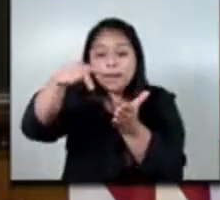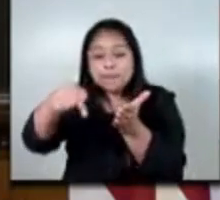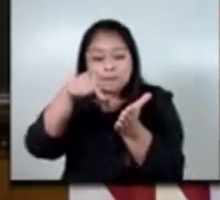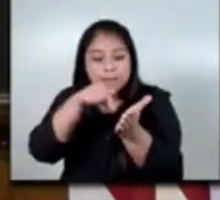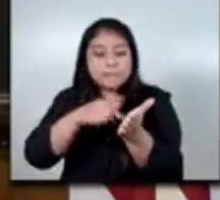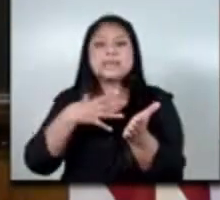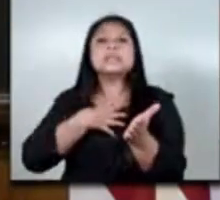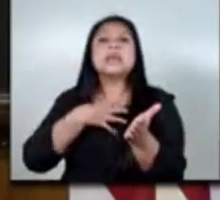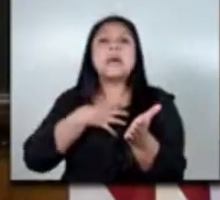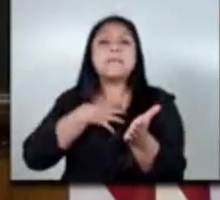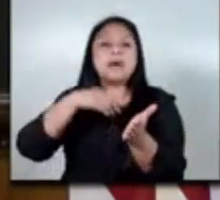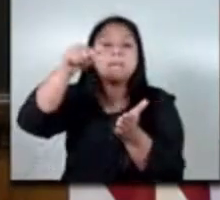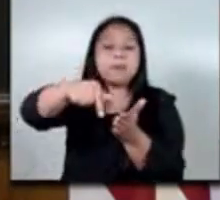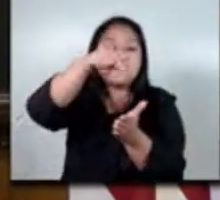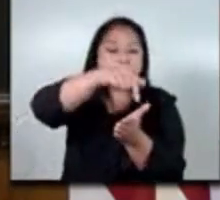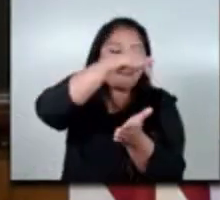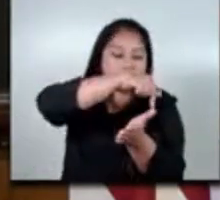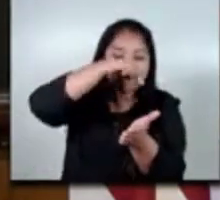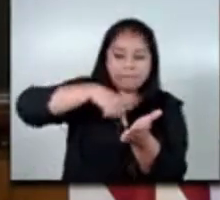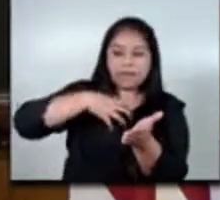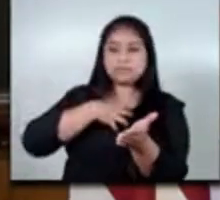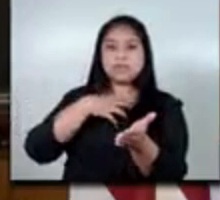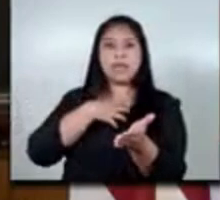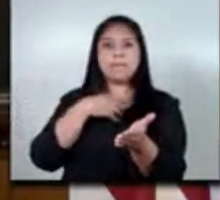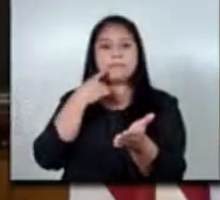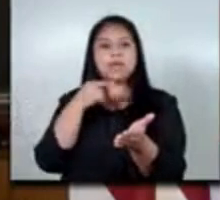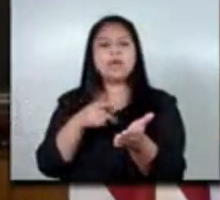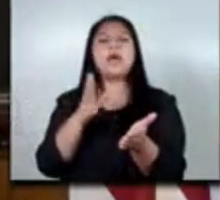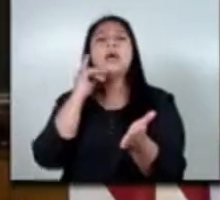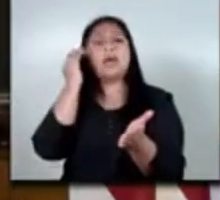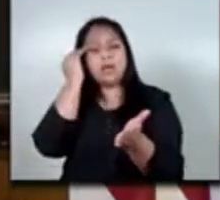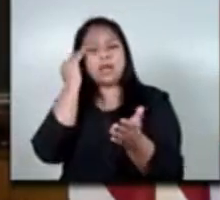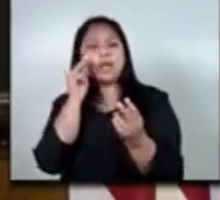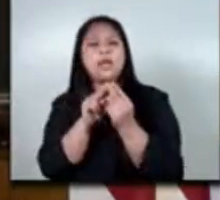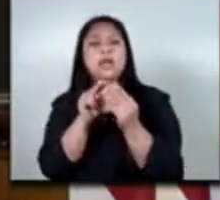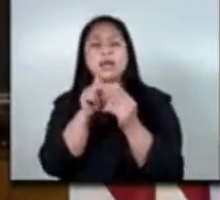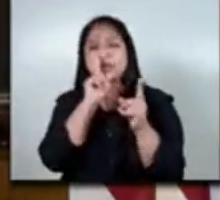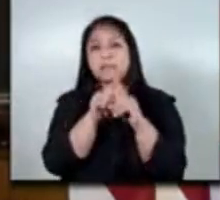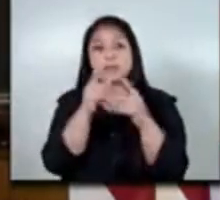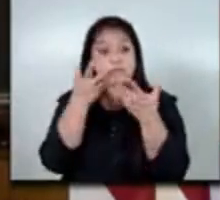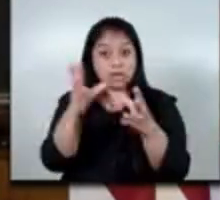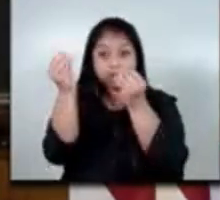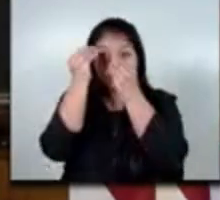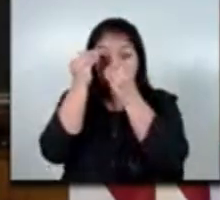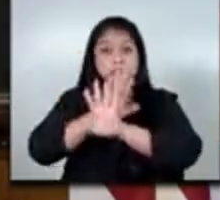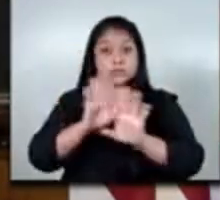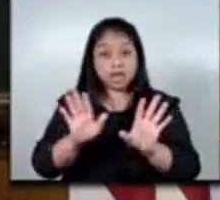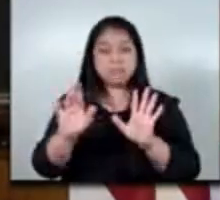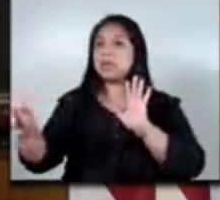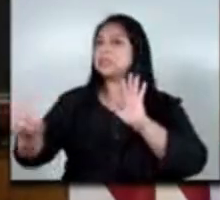después de haber recibido este curso casi que inmediatamente nos llamaron para